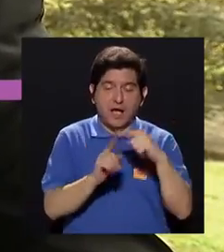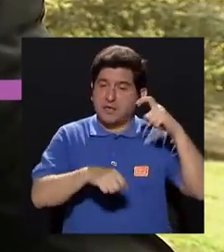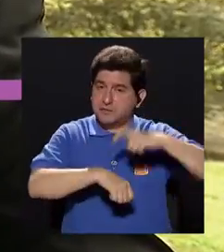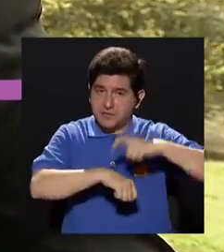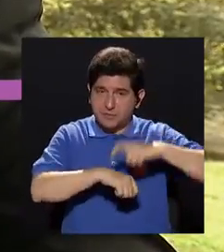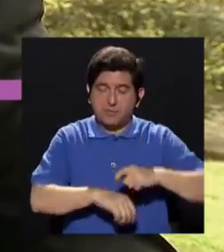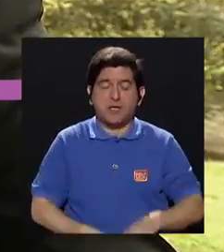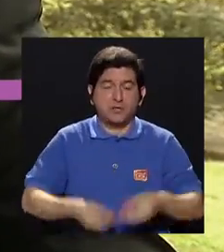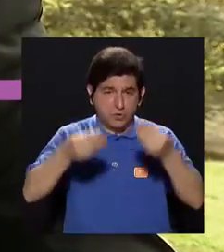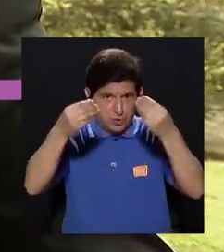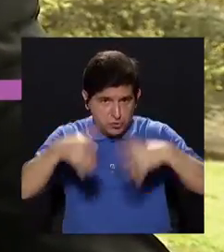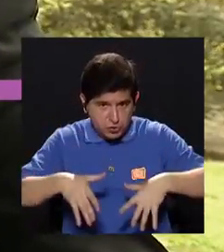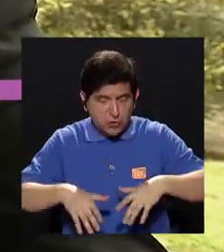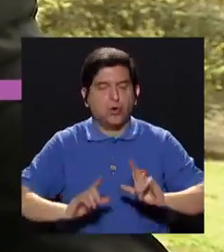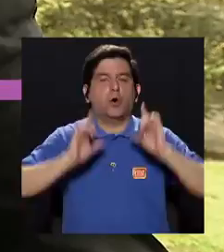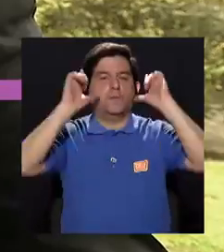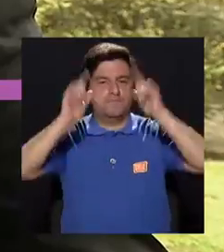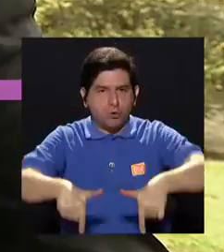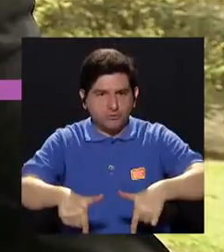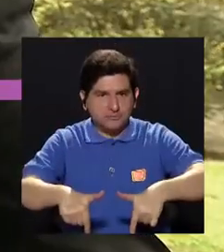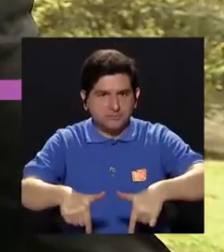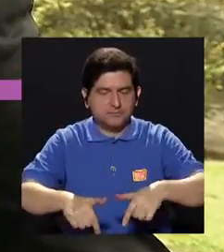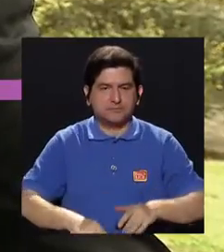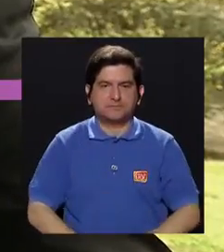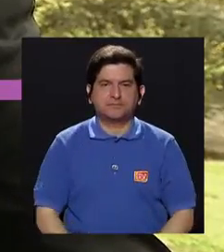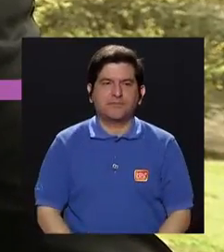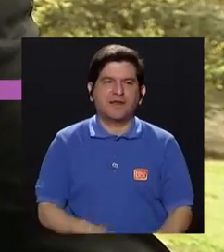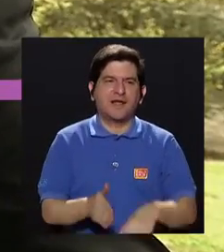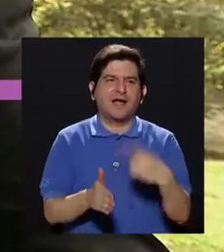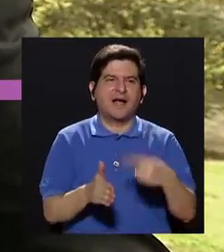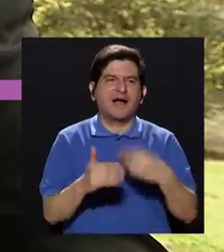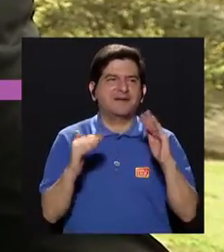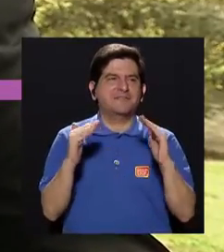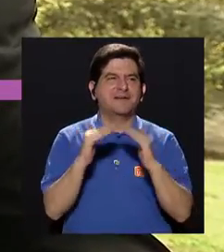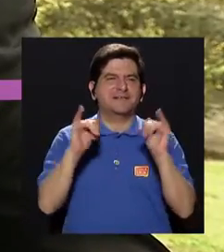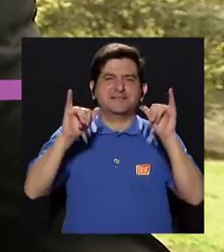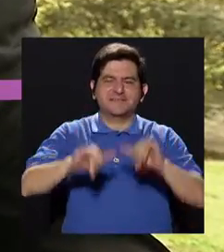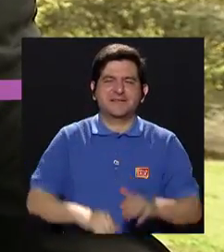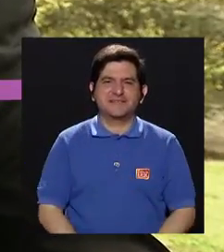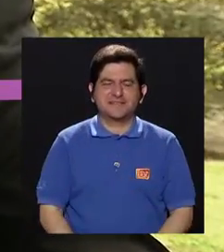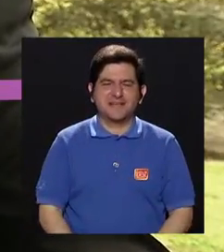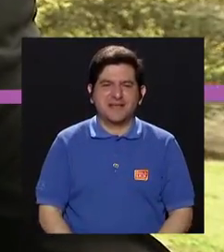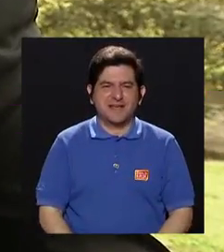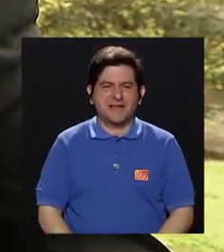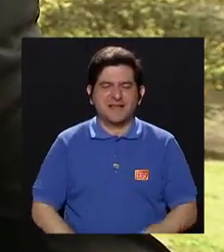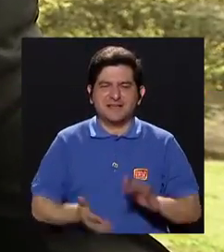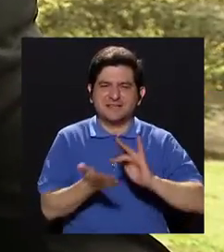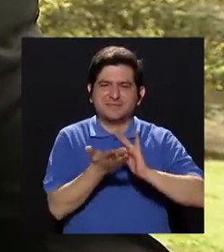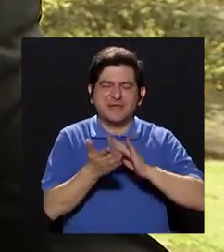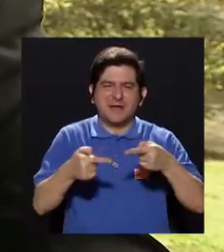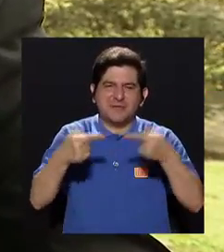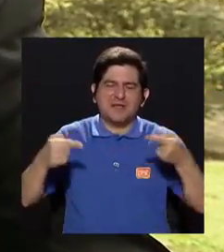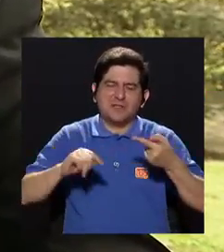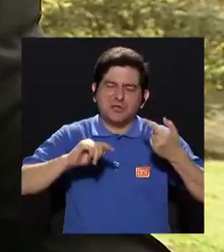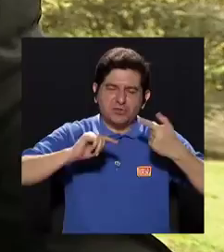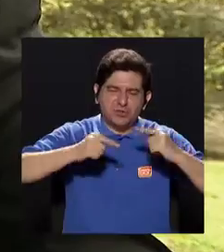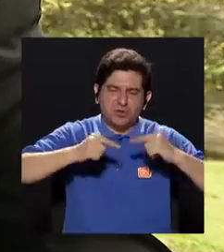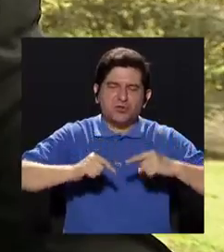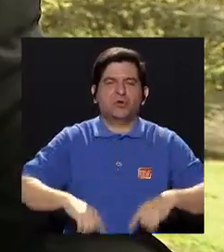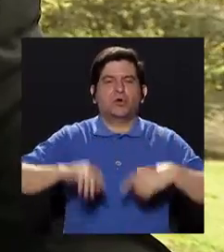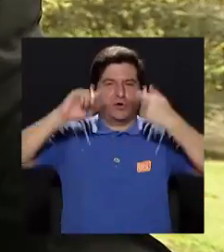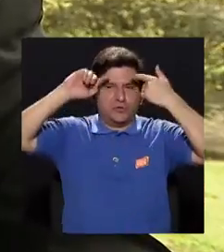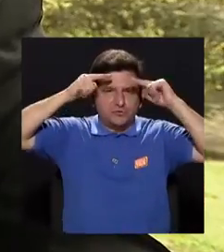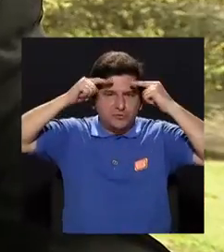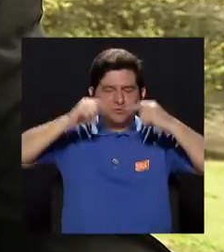si sobró un poco, se desecha. Lo que a veces en casa pueden quedar son analgésicos para algún tipo de dolor. Un dolor de cabeza, un dolor de